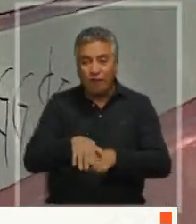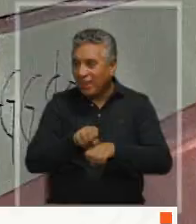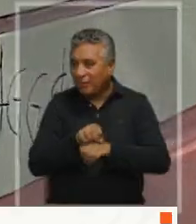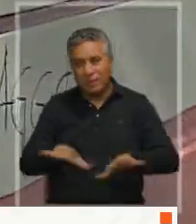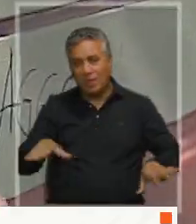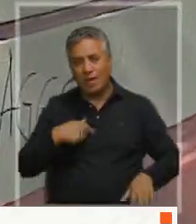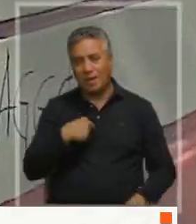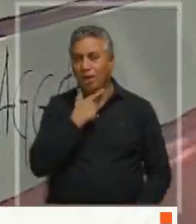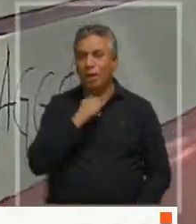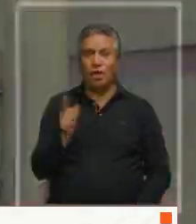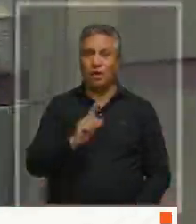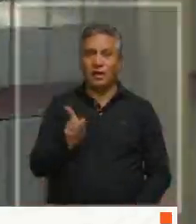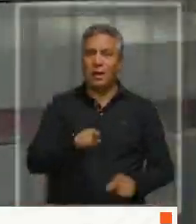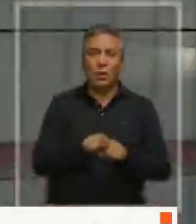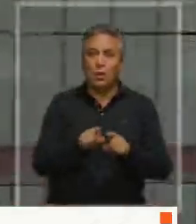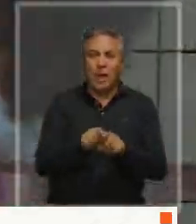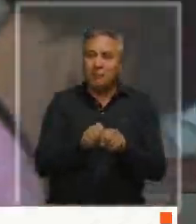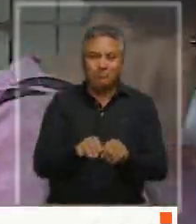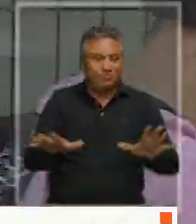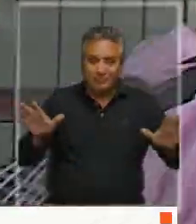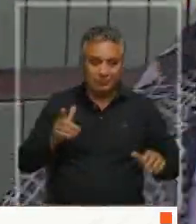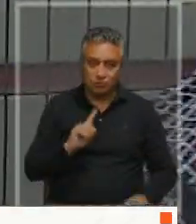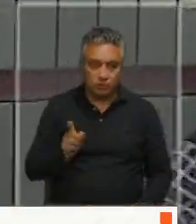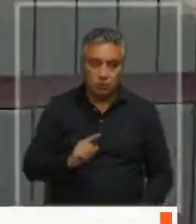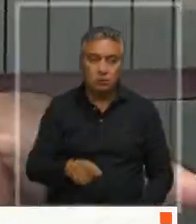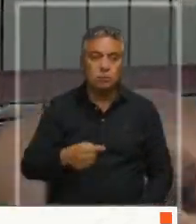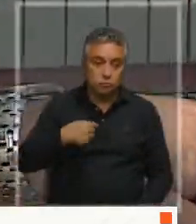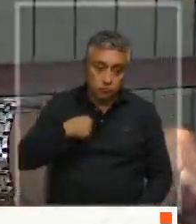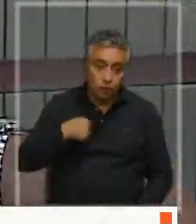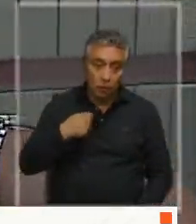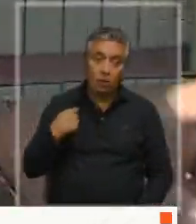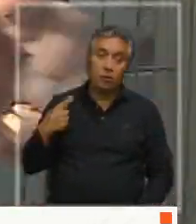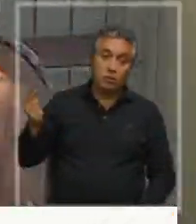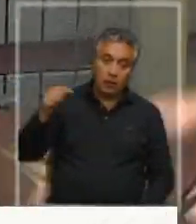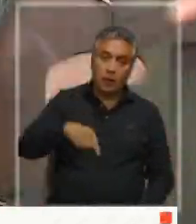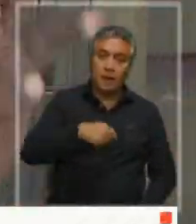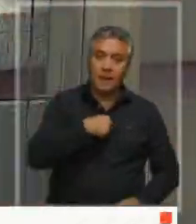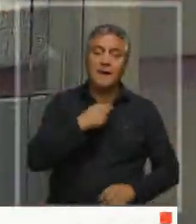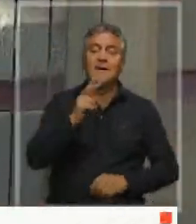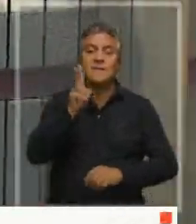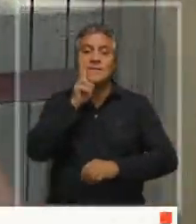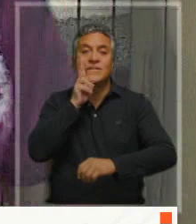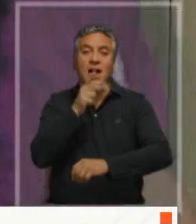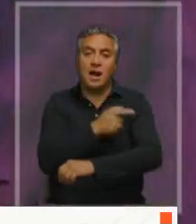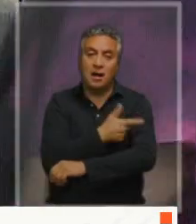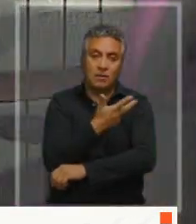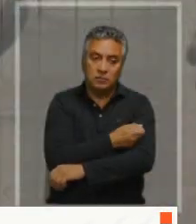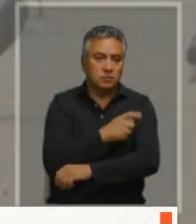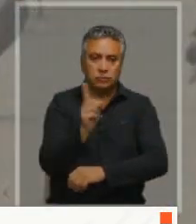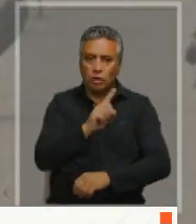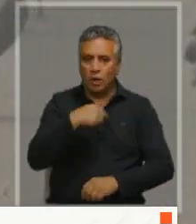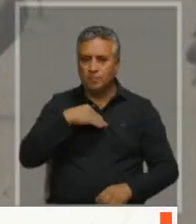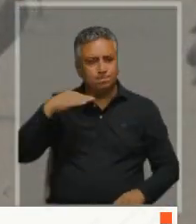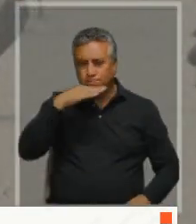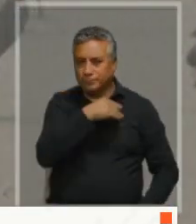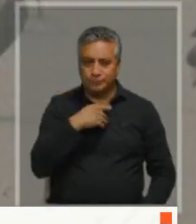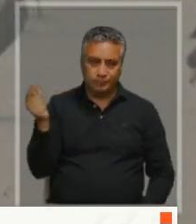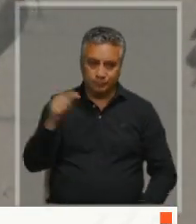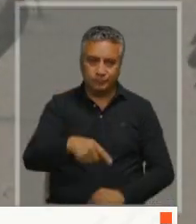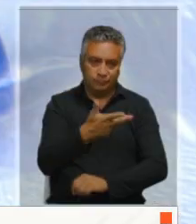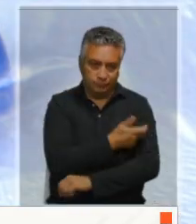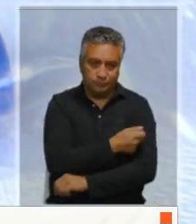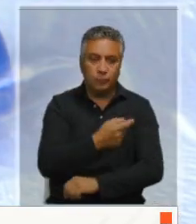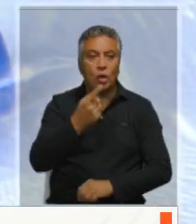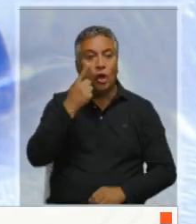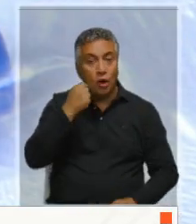termine en una pandemia. Por todo lo que escuché, yo ya venía a vacunarme el viernes, ¿no? Dije, voy a ahorrar tiro, tengo tiempo, me vacuno. Un hombre de 53